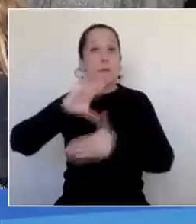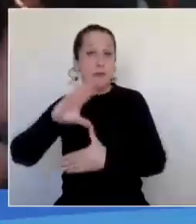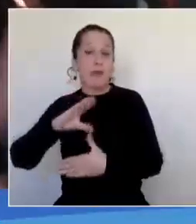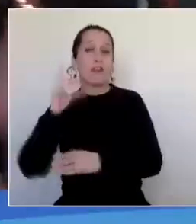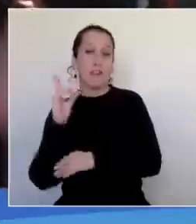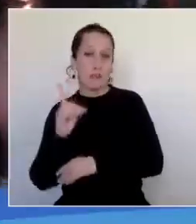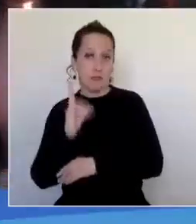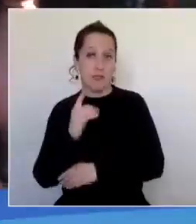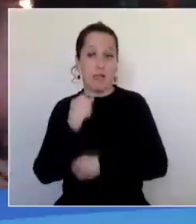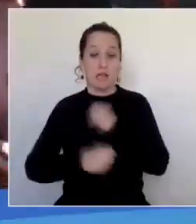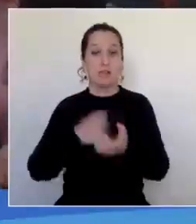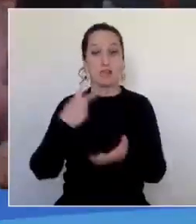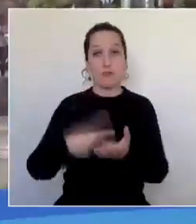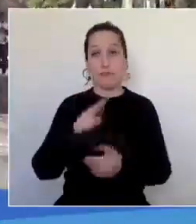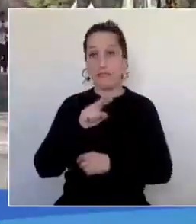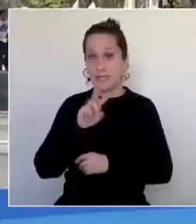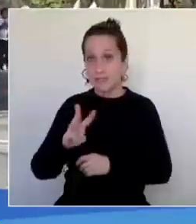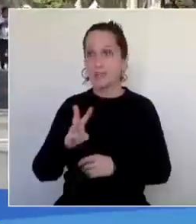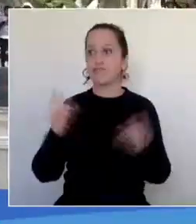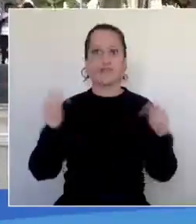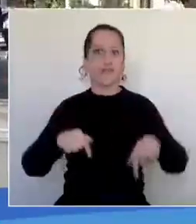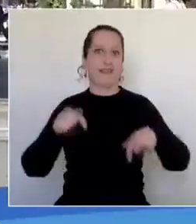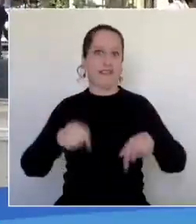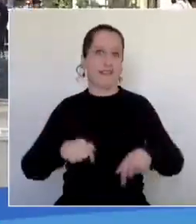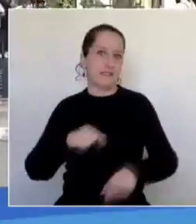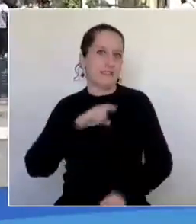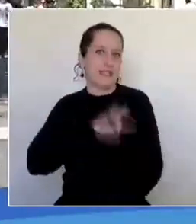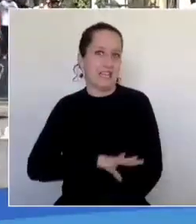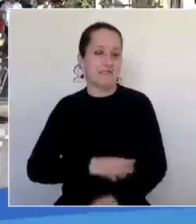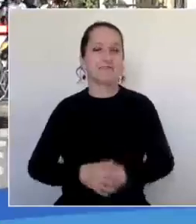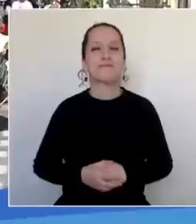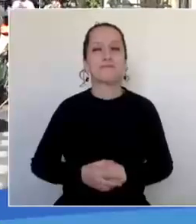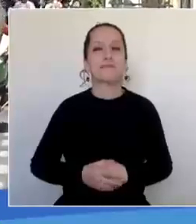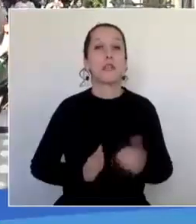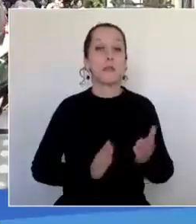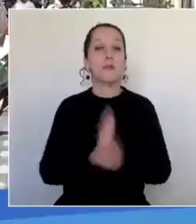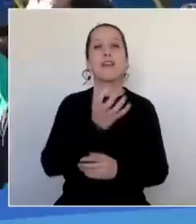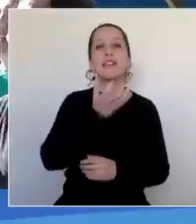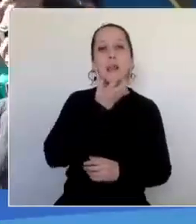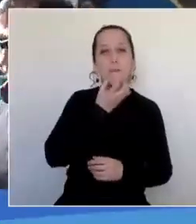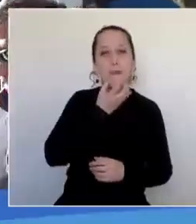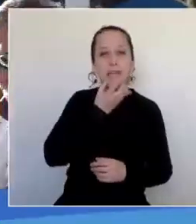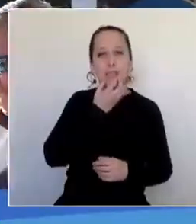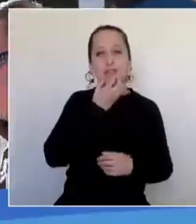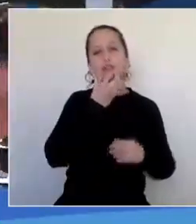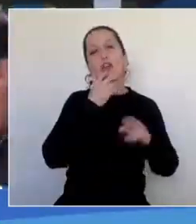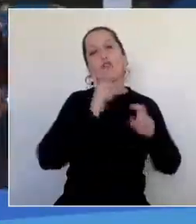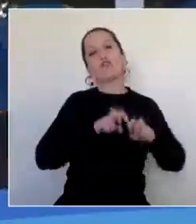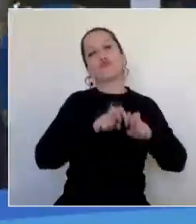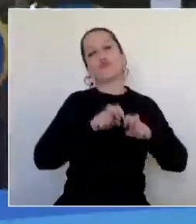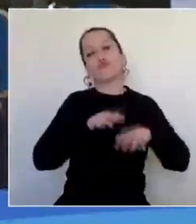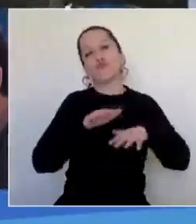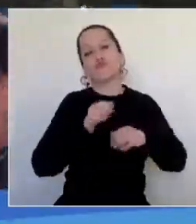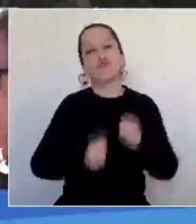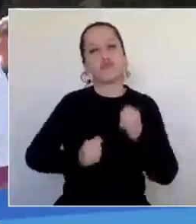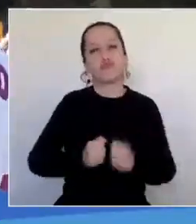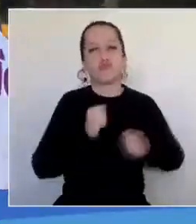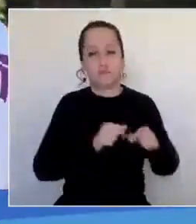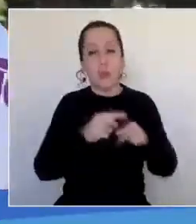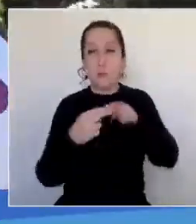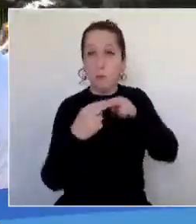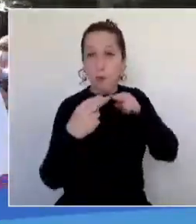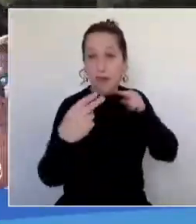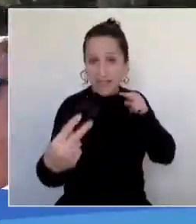que se desarrollarán en nuestro país. La antorcha salió desde San Pedro de la Paz, pasó por el puente Patricio Elwin e